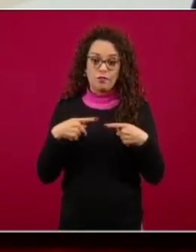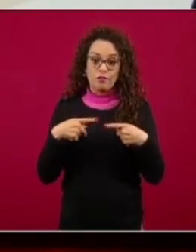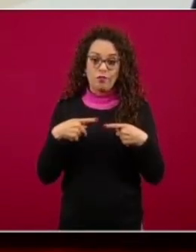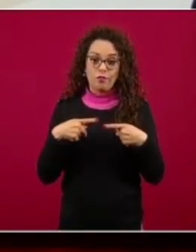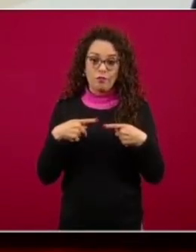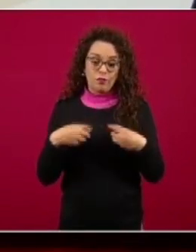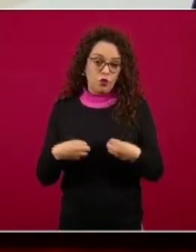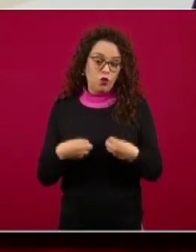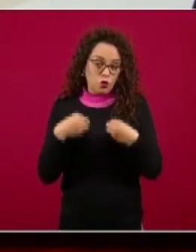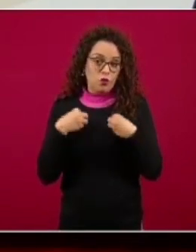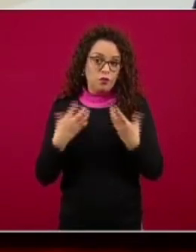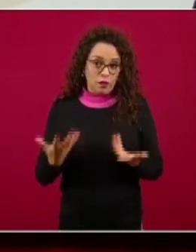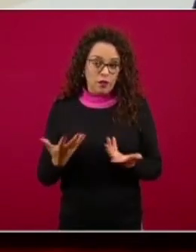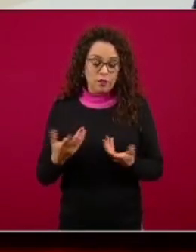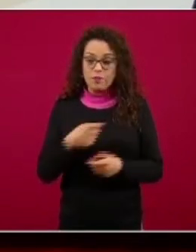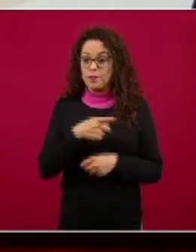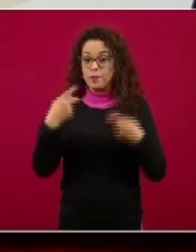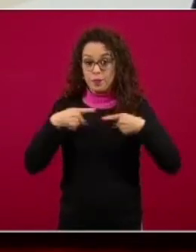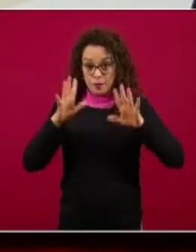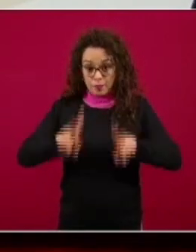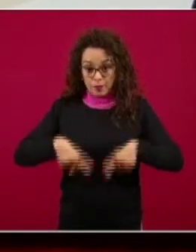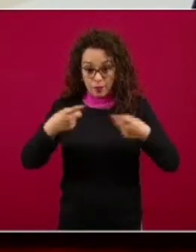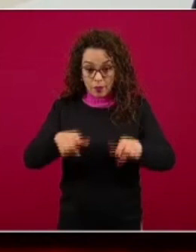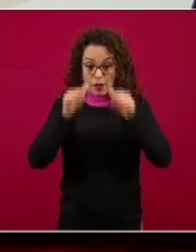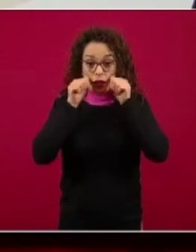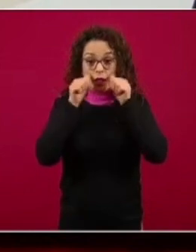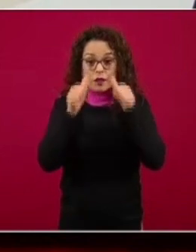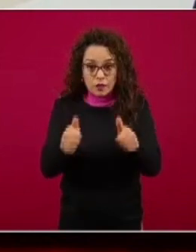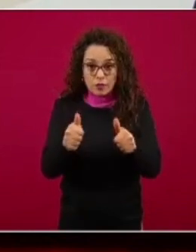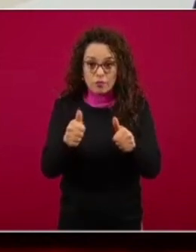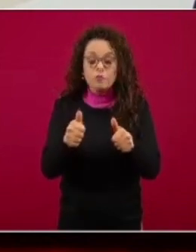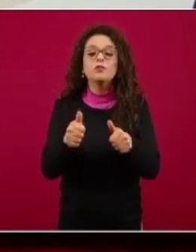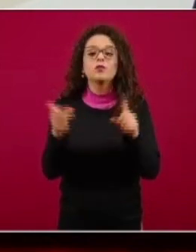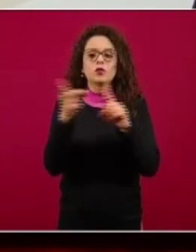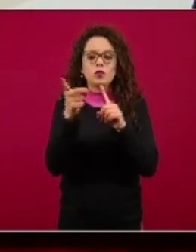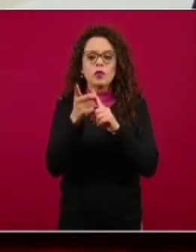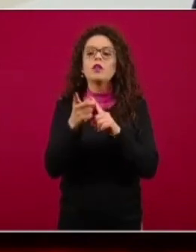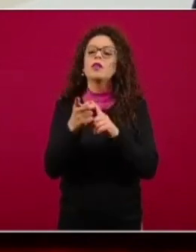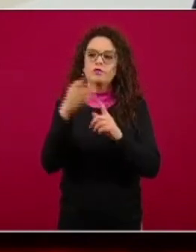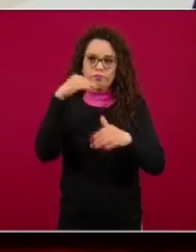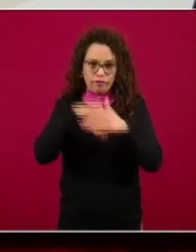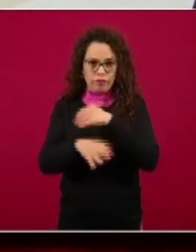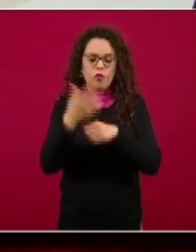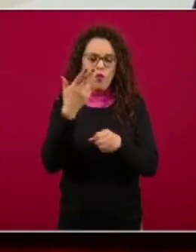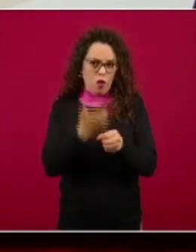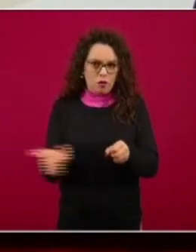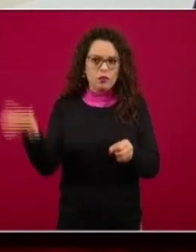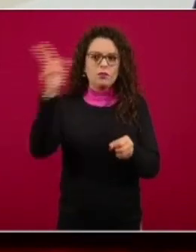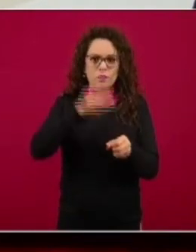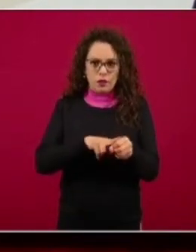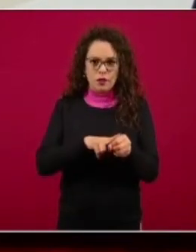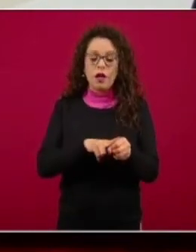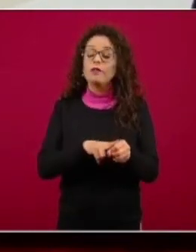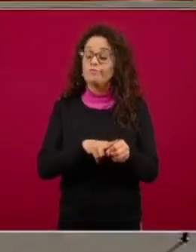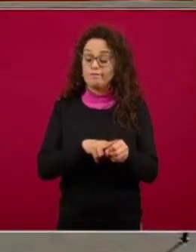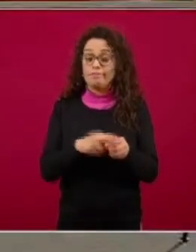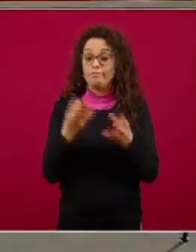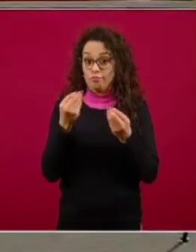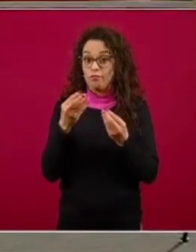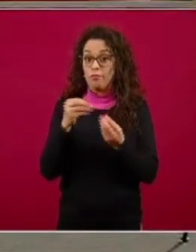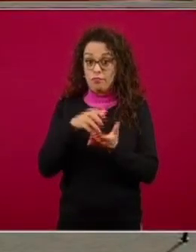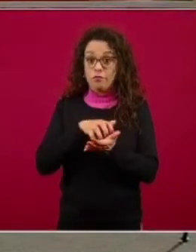sido atendidos en todo el sector salud, dentro de los hospitales, es un número importante y ha sido,